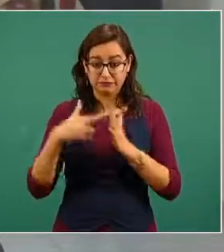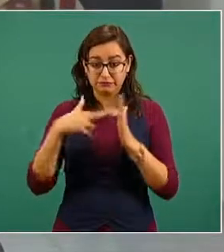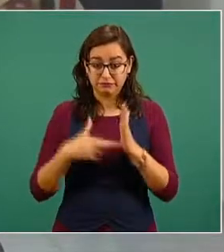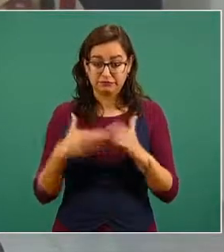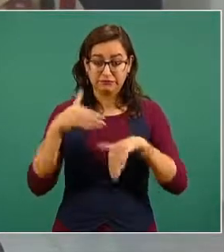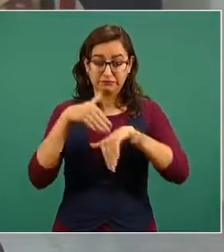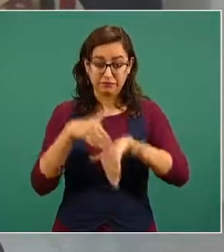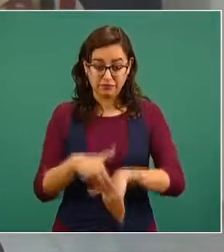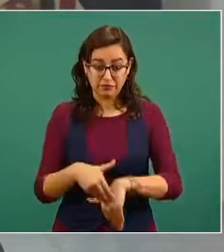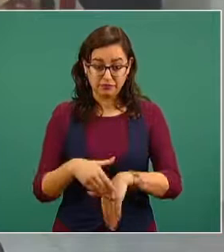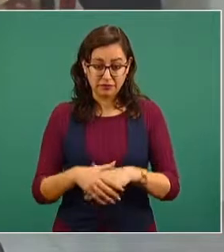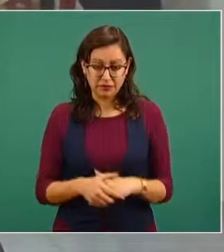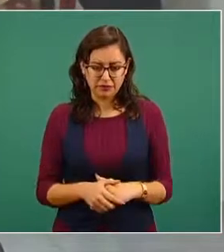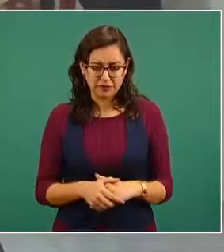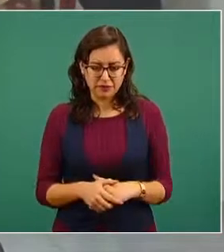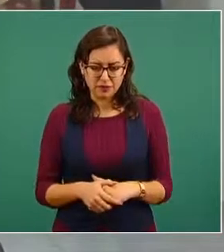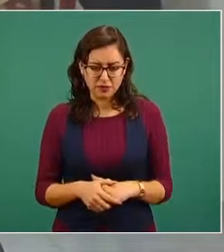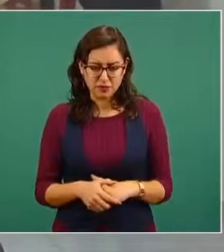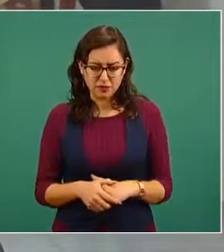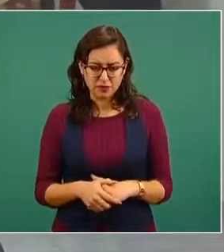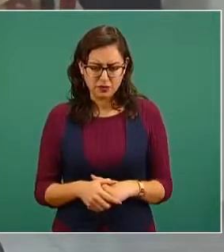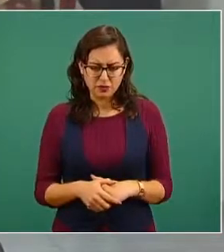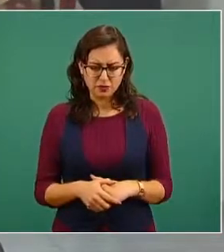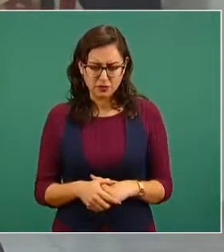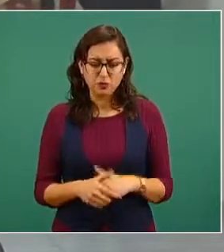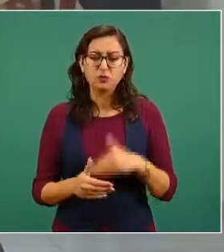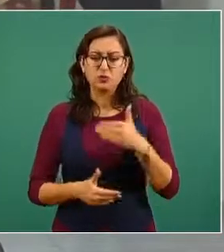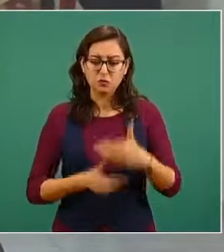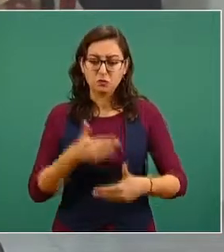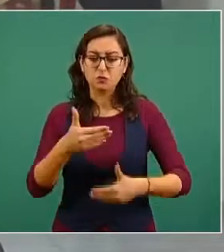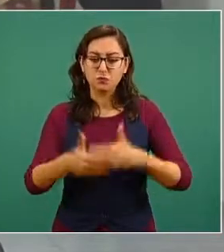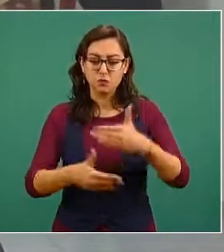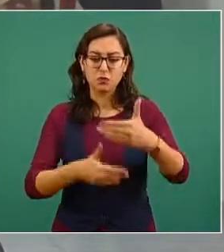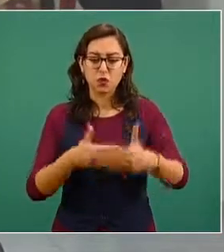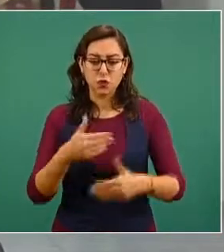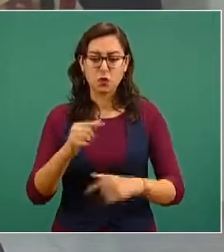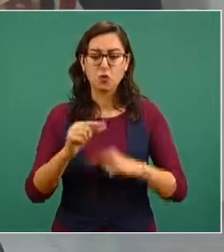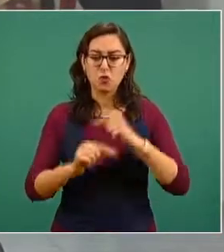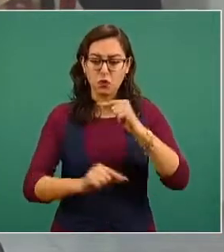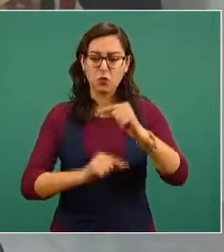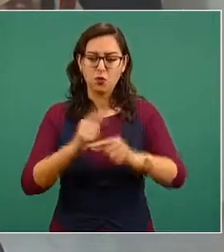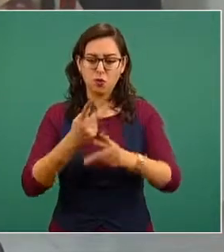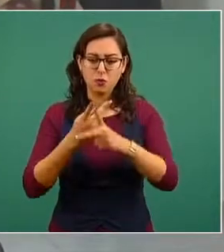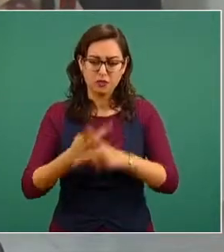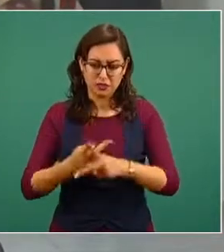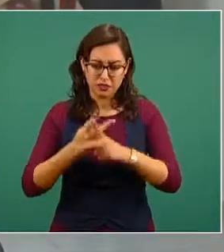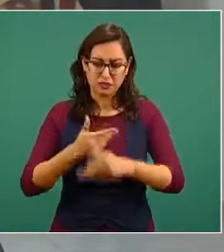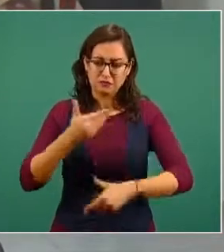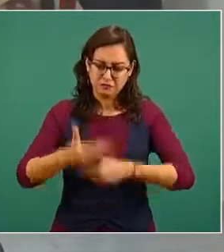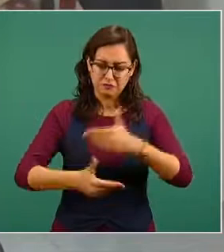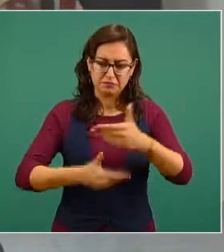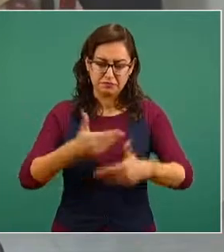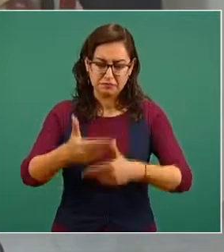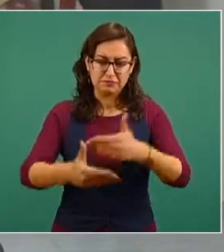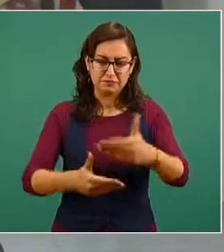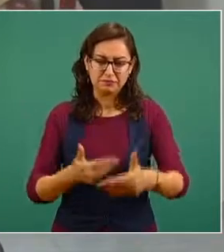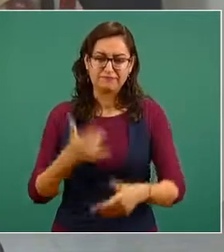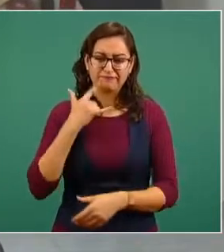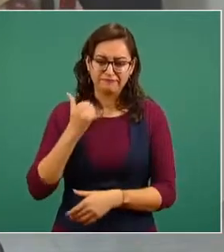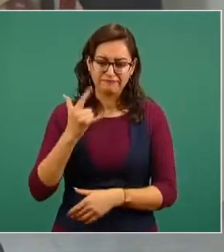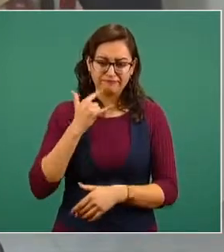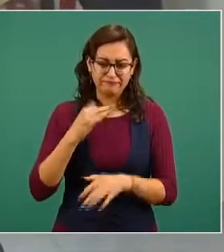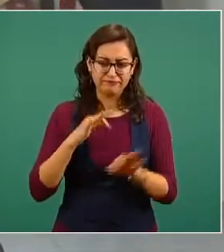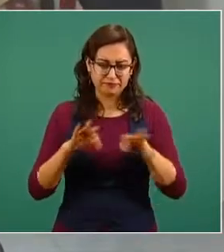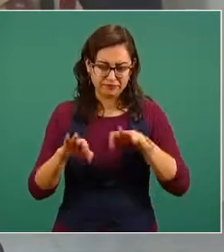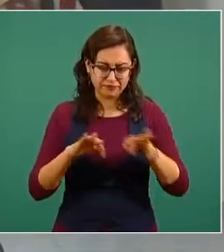Sé que todos queremos ya volver a la normalidad y debemos abrazar y no reenitar nuestro trabajo como lo que antes conocieron.